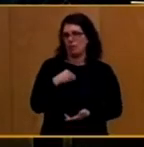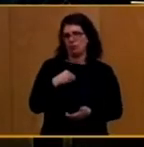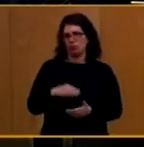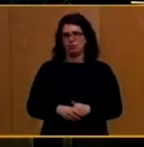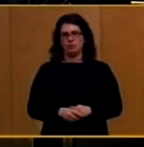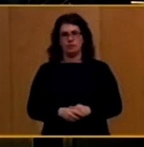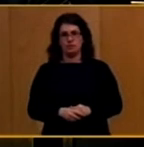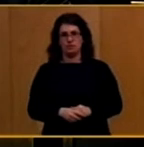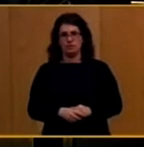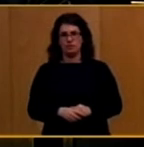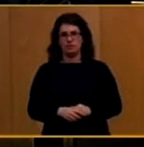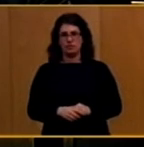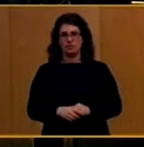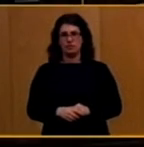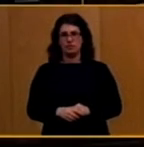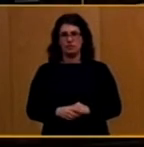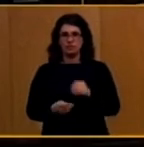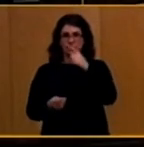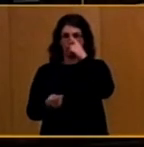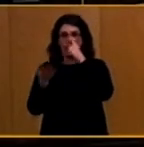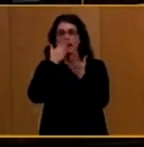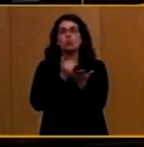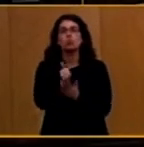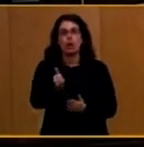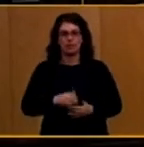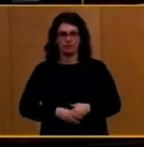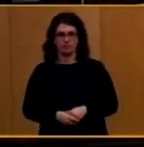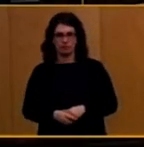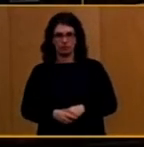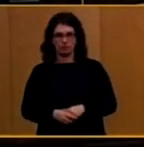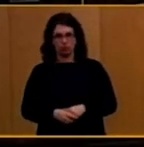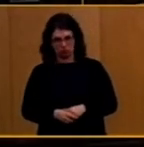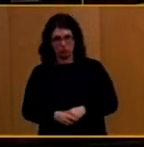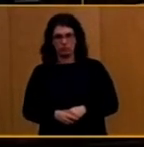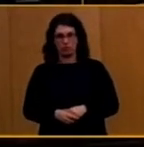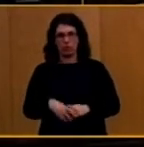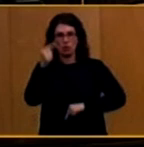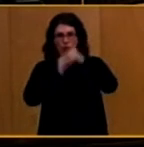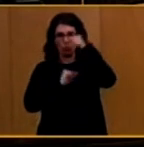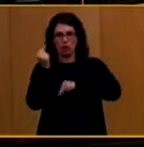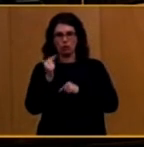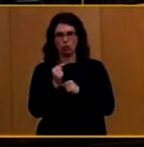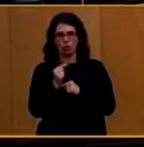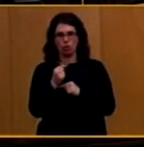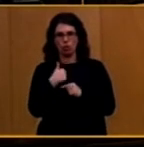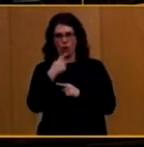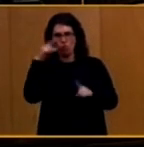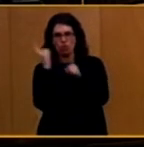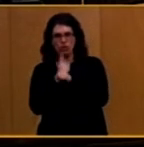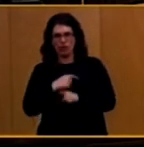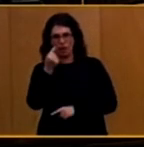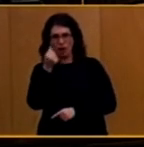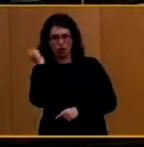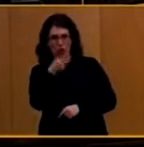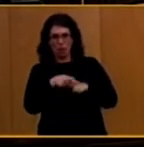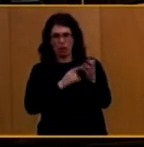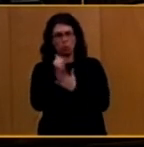La Unión, la agricultura, bien, presupuesto, yo no estoy contra que venga el dinero de los agricultores. Llevo toda mi vida